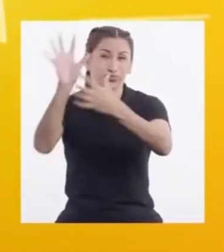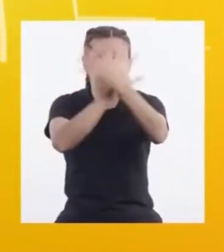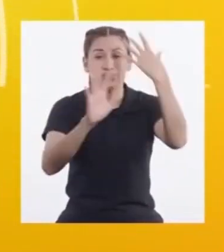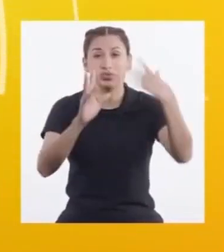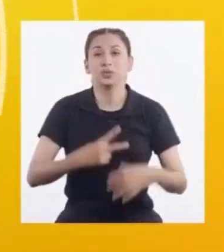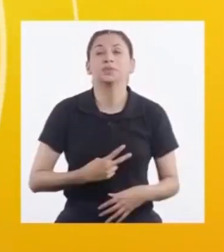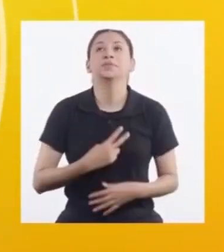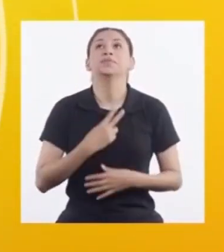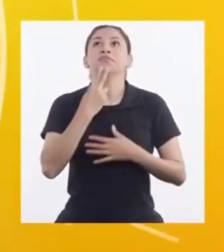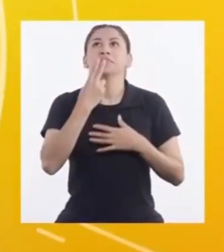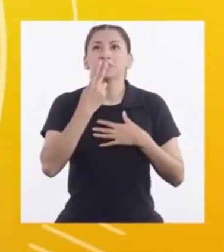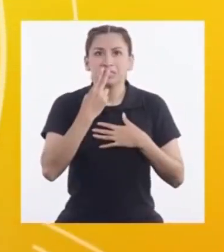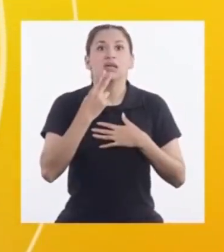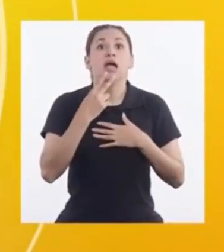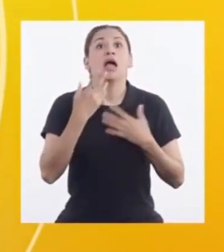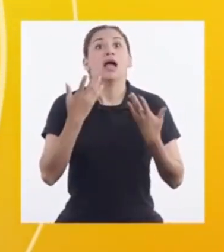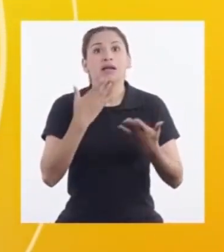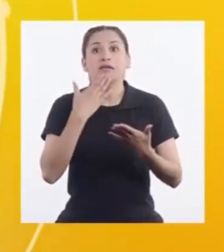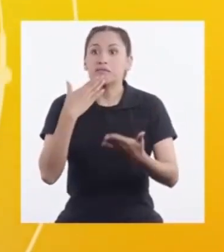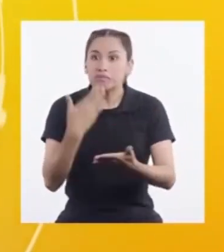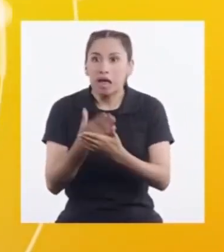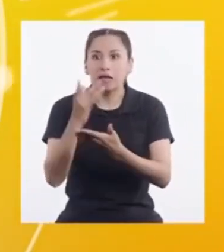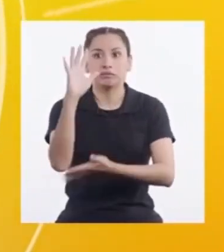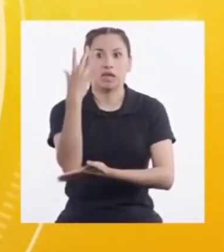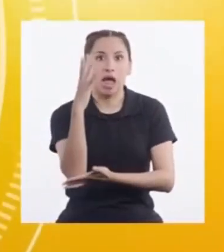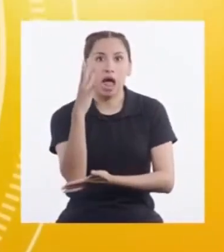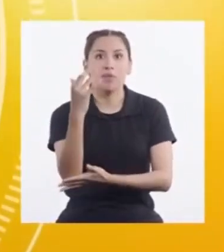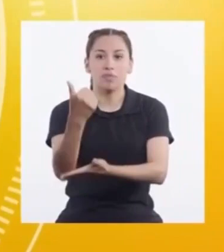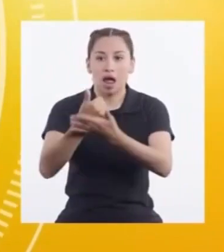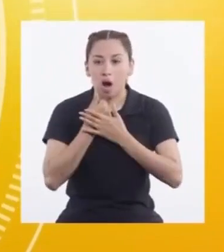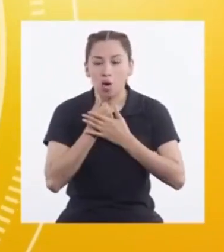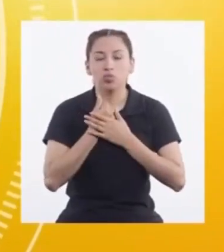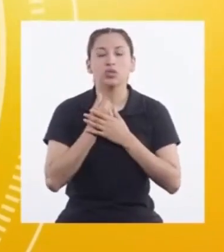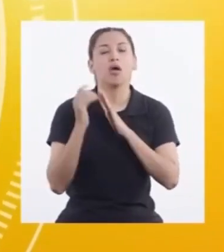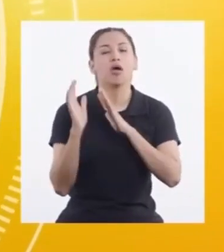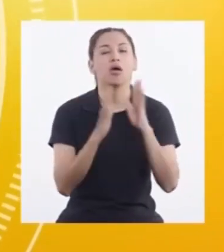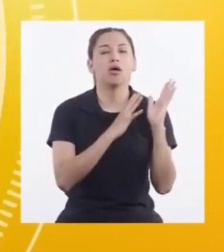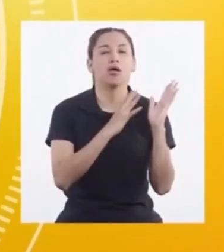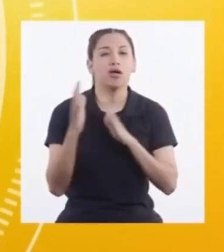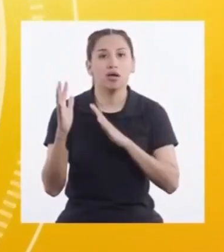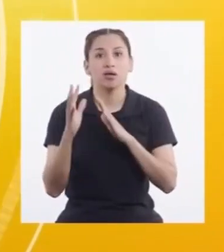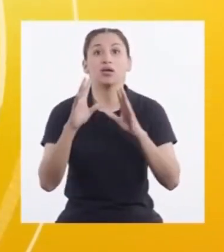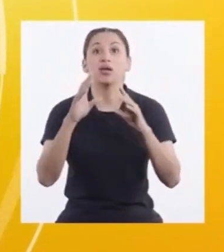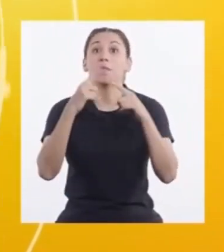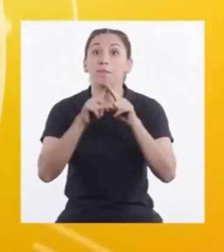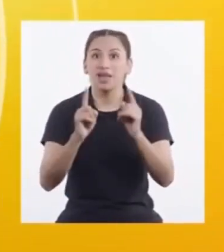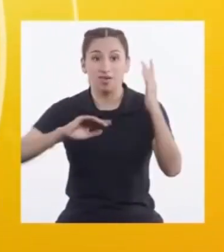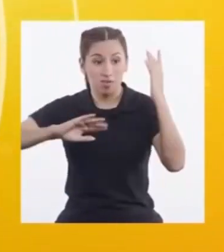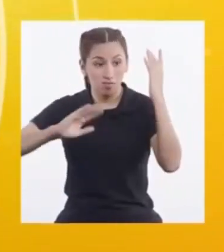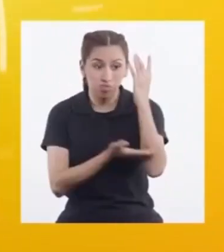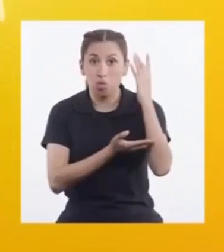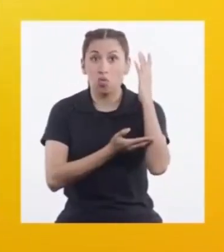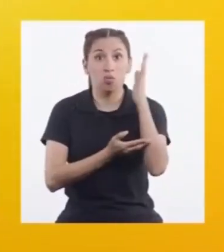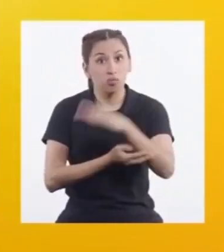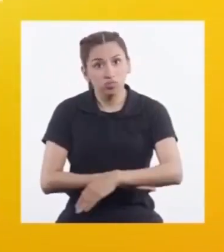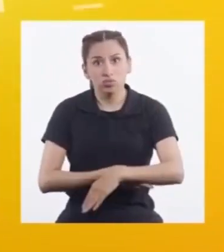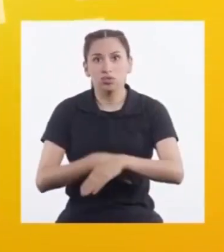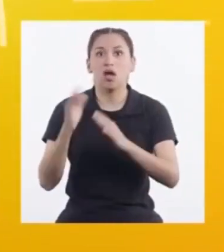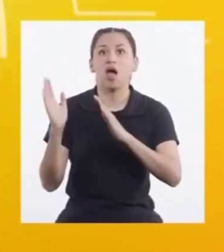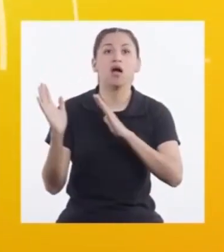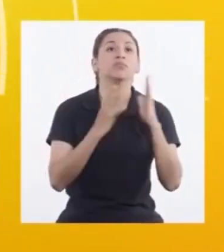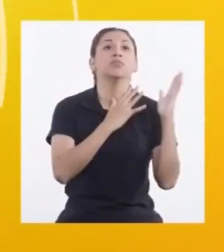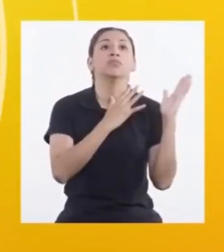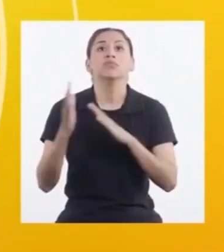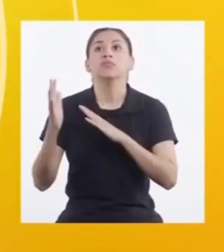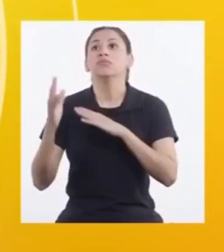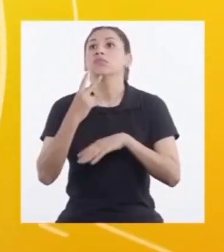oxígeno Que producen Los árboles La tala Afecta La producción Del aire Puro Que necesitamos